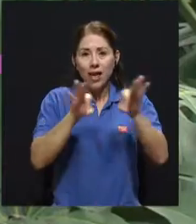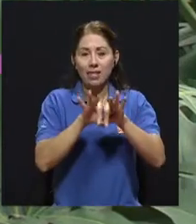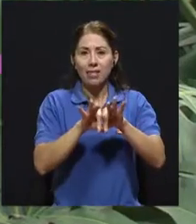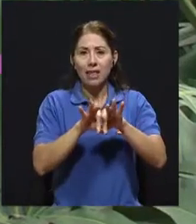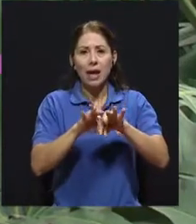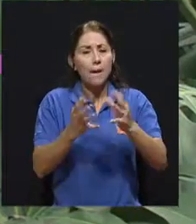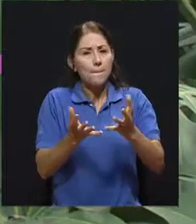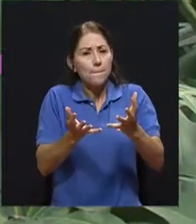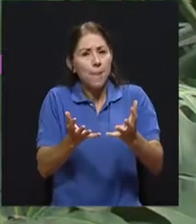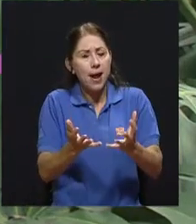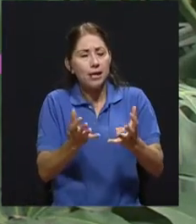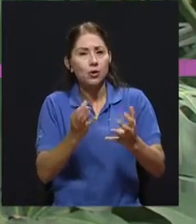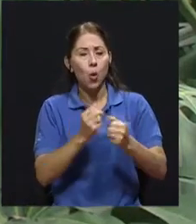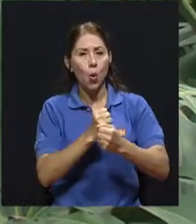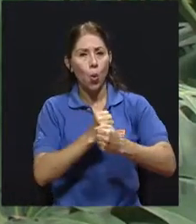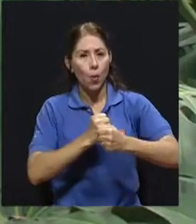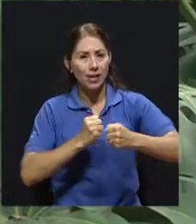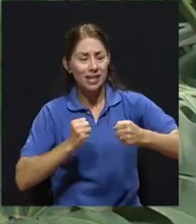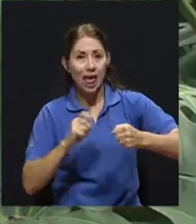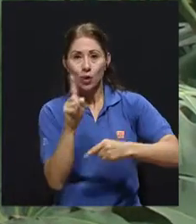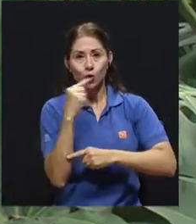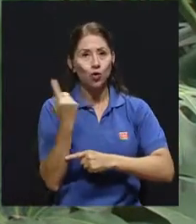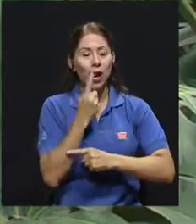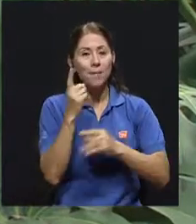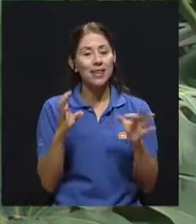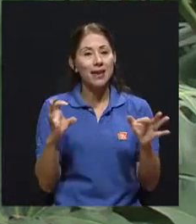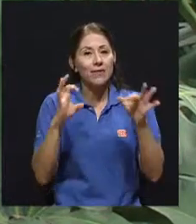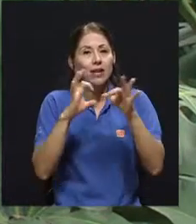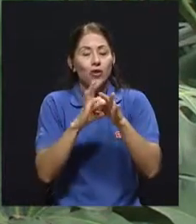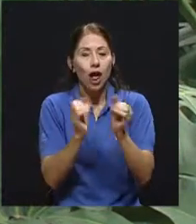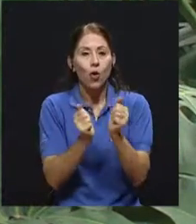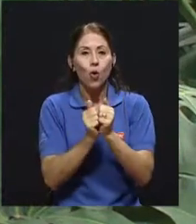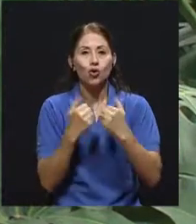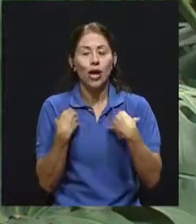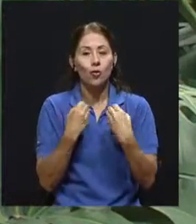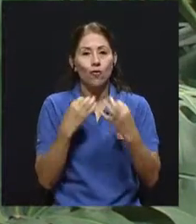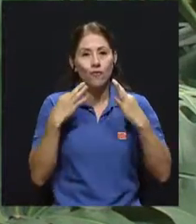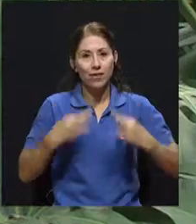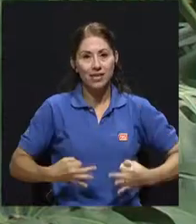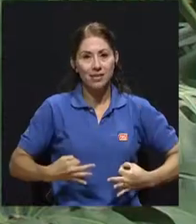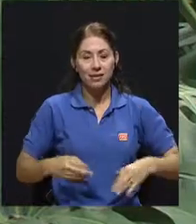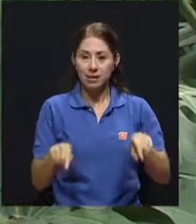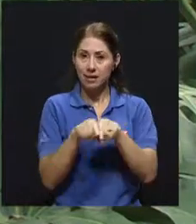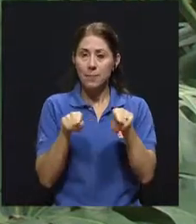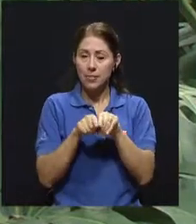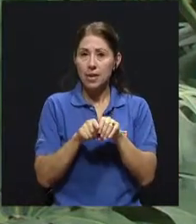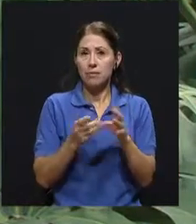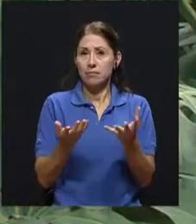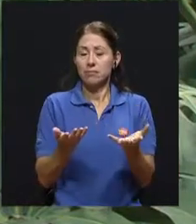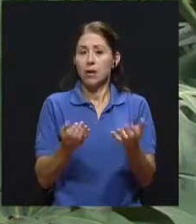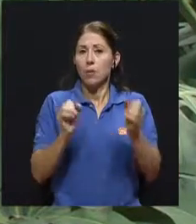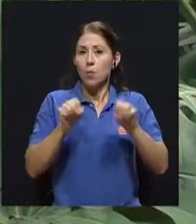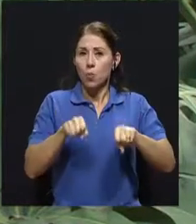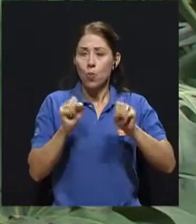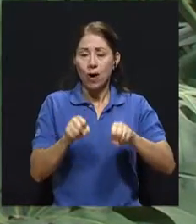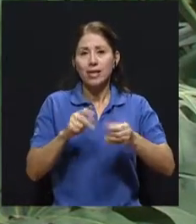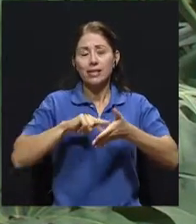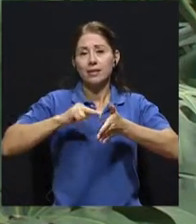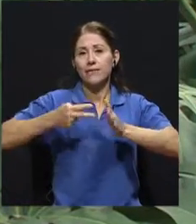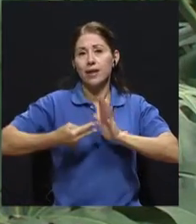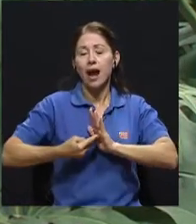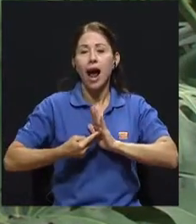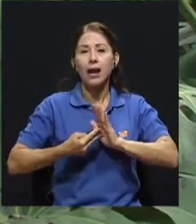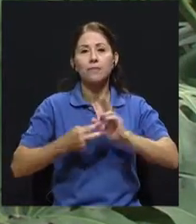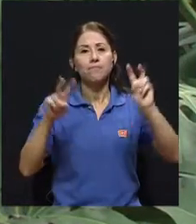tema relevante en términos de la salud física, sino que también puede tener implicaciones en términos de lo que podríamos llamar la salud